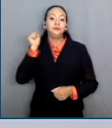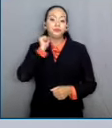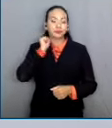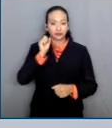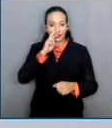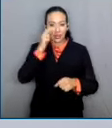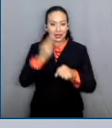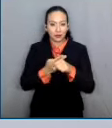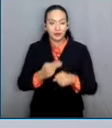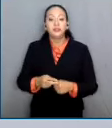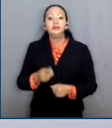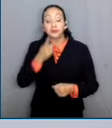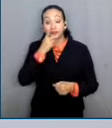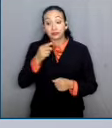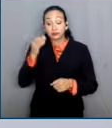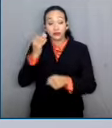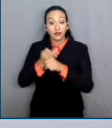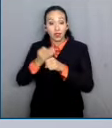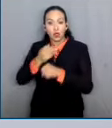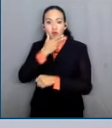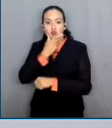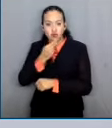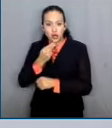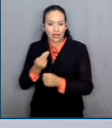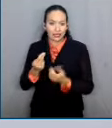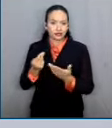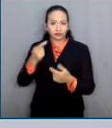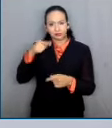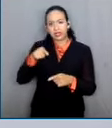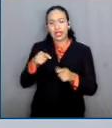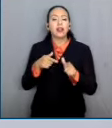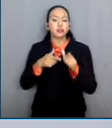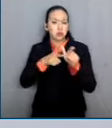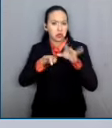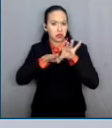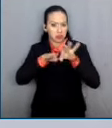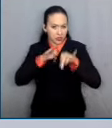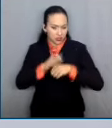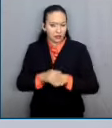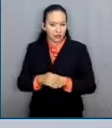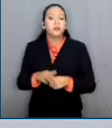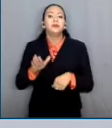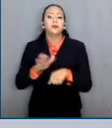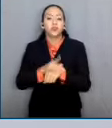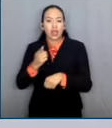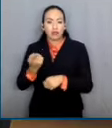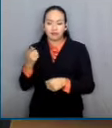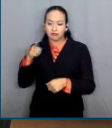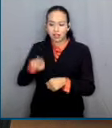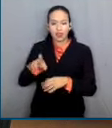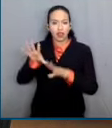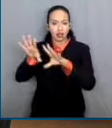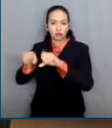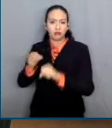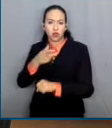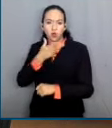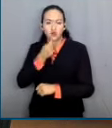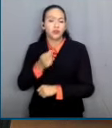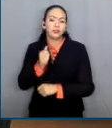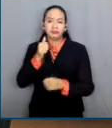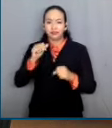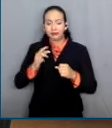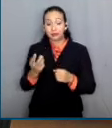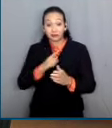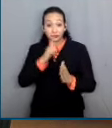encuentra suspendido de sus derechos políticos debido a que se comprobó que no hay orden de aprehensión en su contra. Durante la